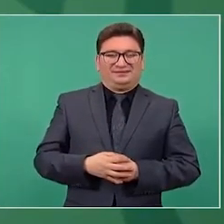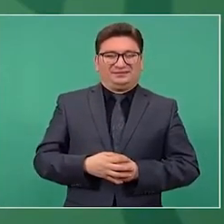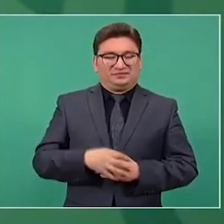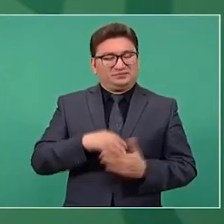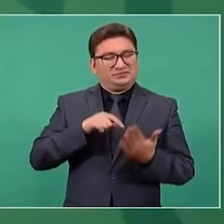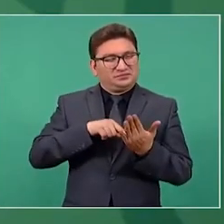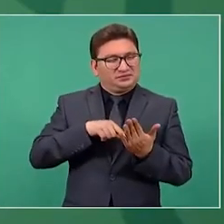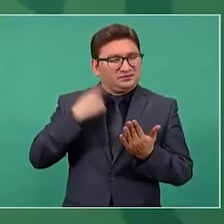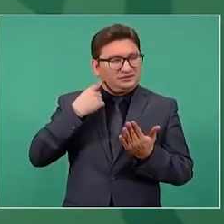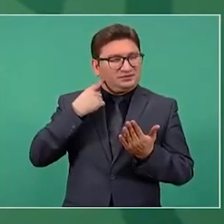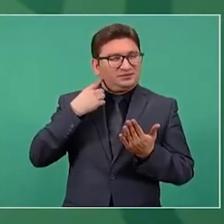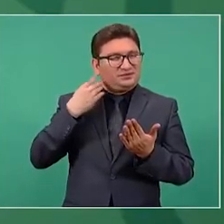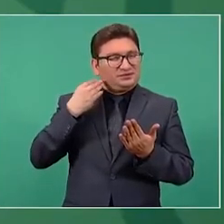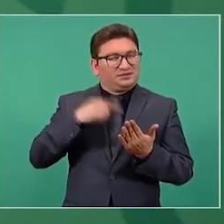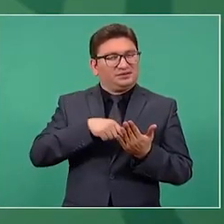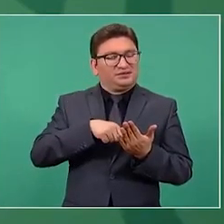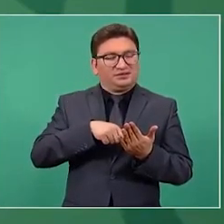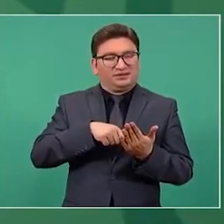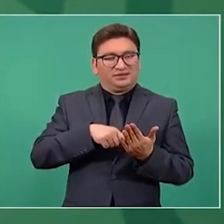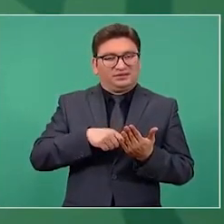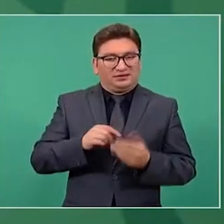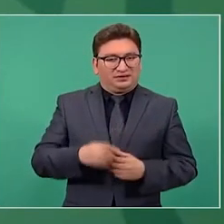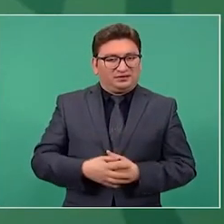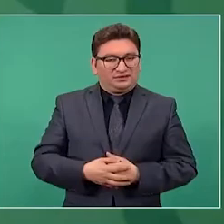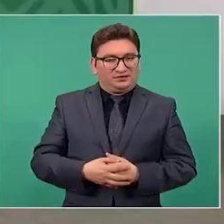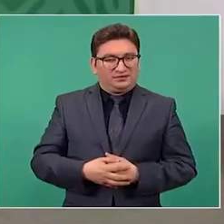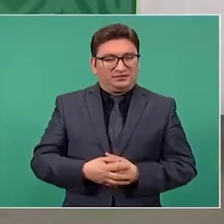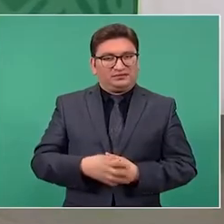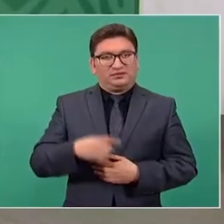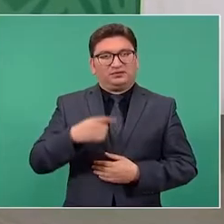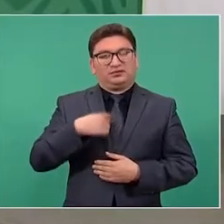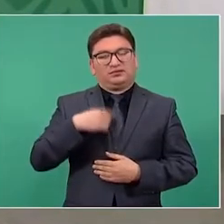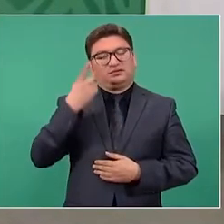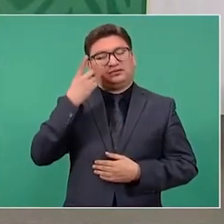dormir de bien.